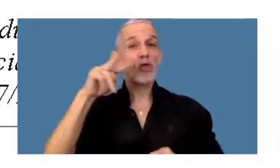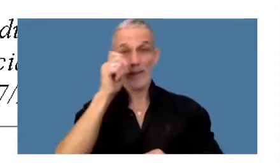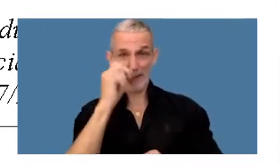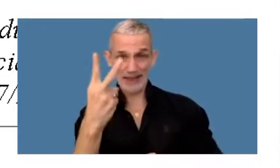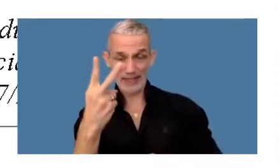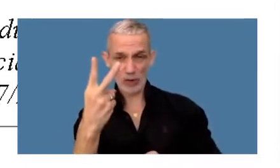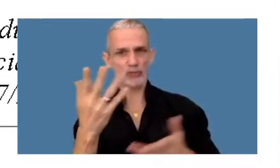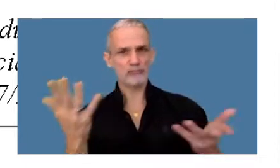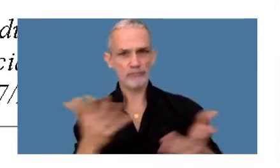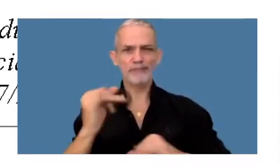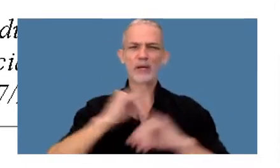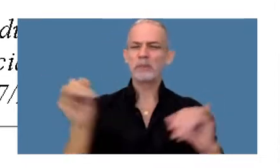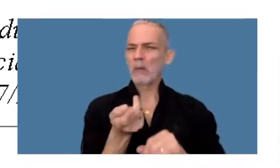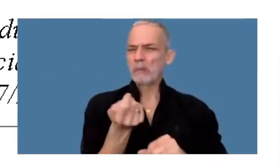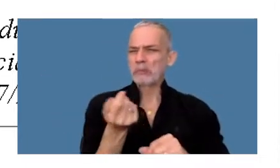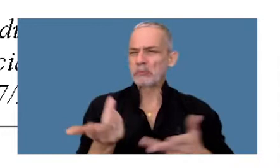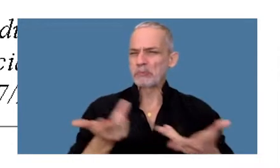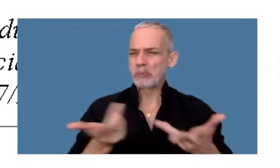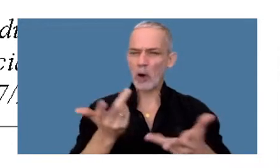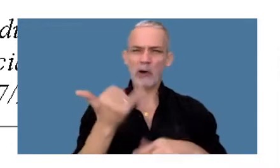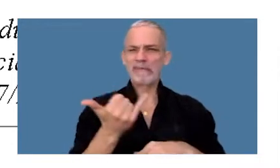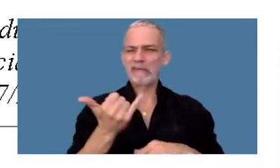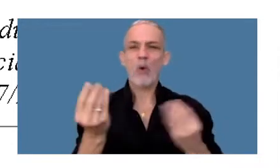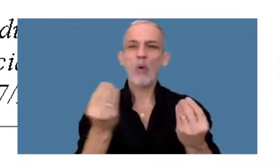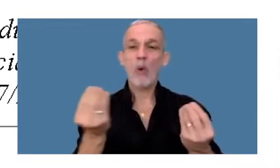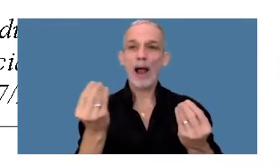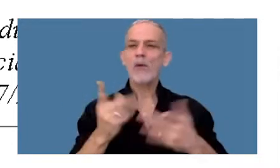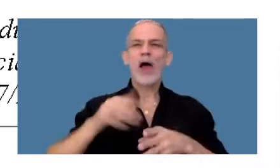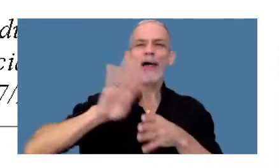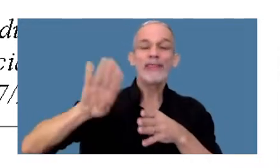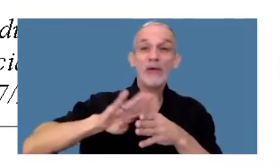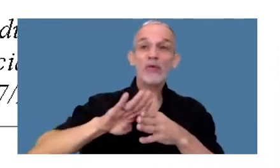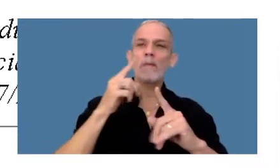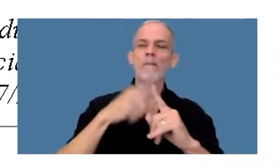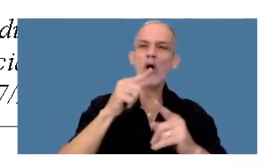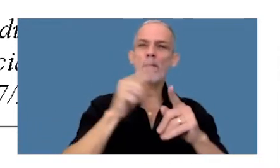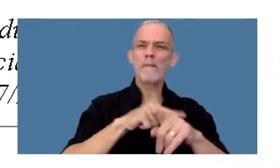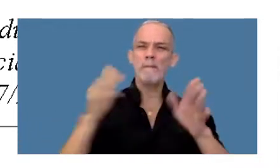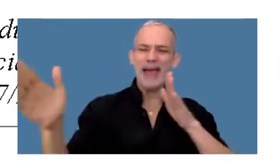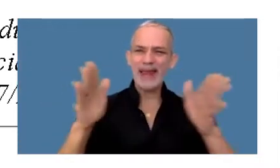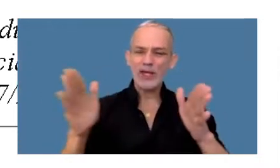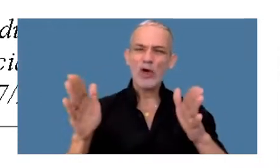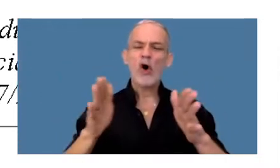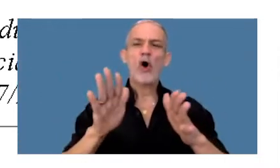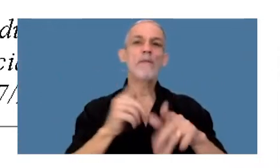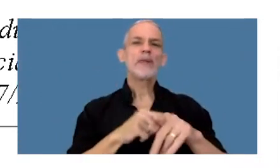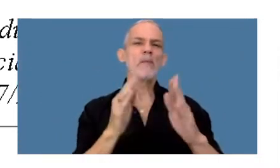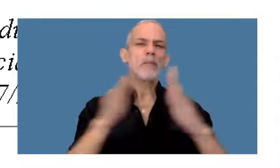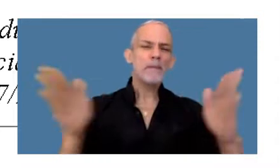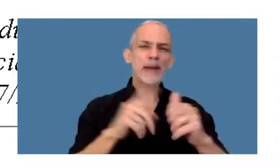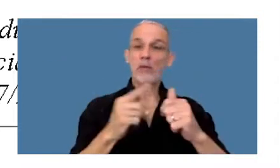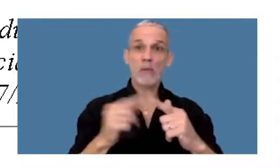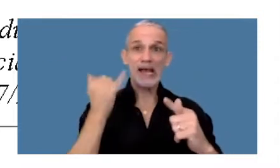Recordemos que escasa significación sería por deudor, por periodo fiscal y cuando se hubiera